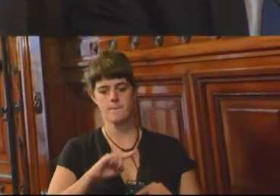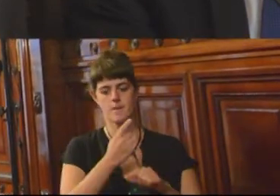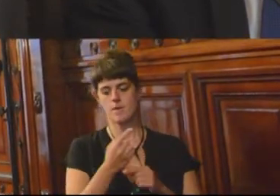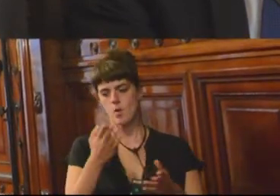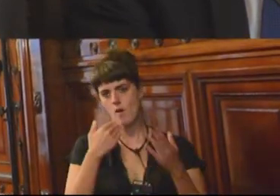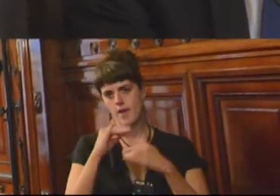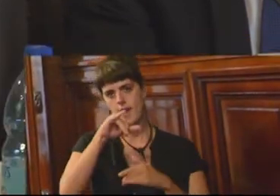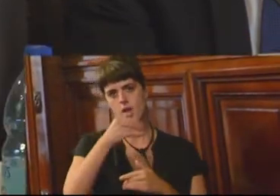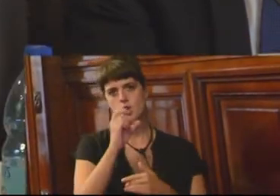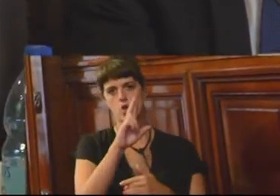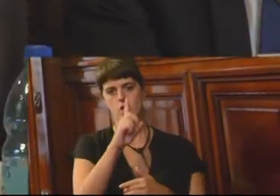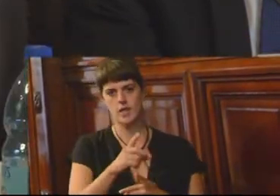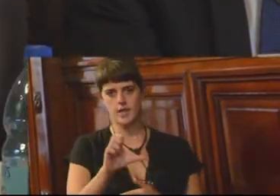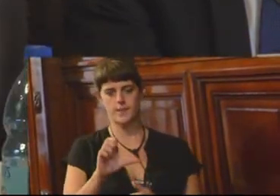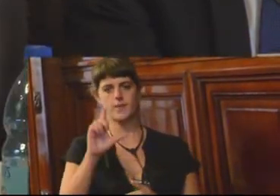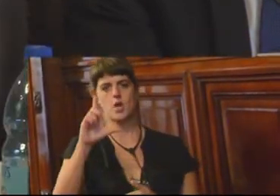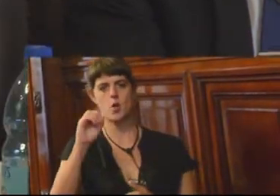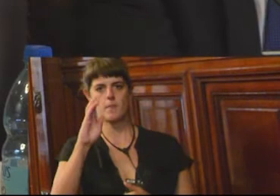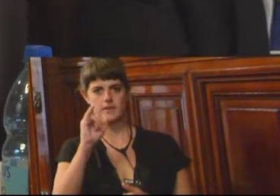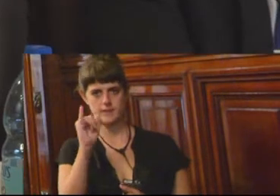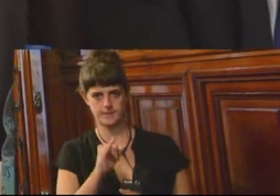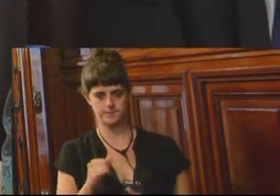Zamora y miembro del Foro para la Justicia Democrática. Gracias.